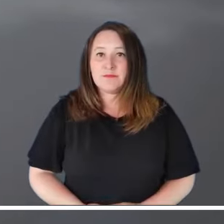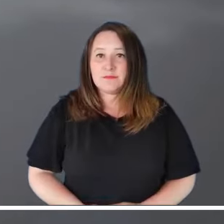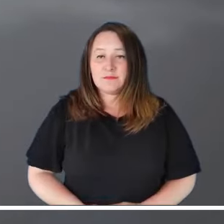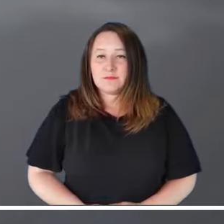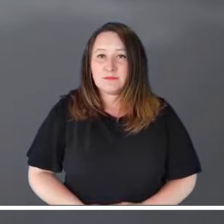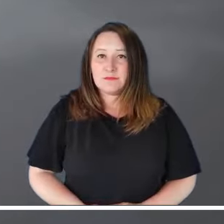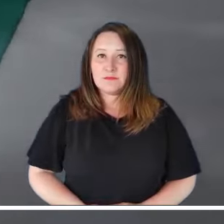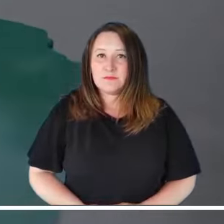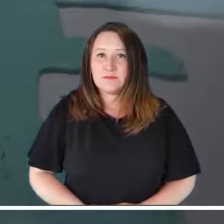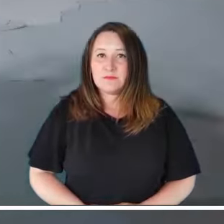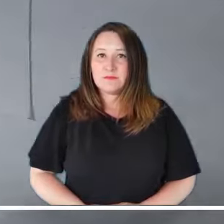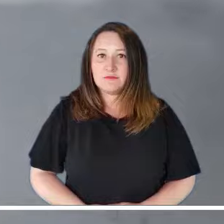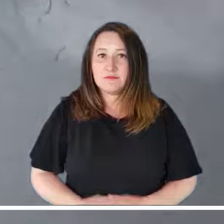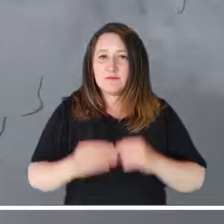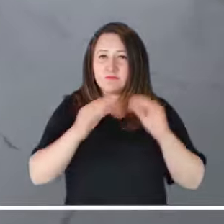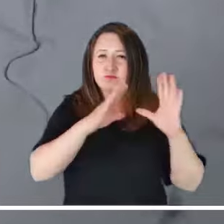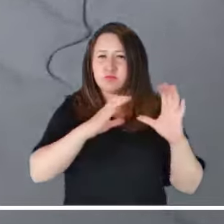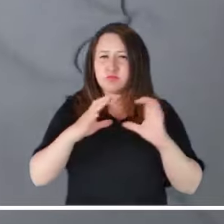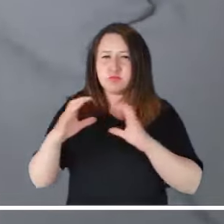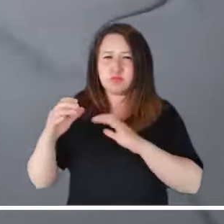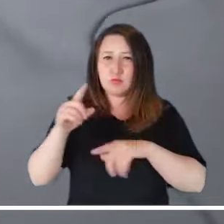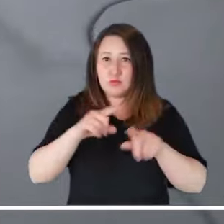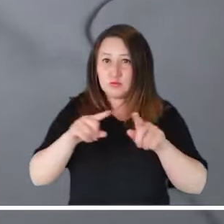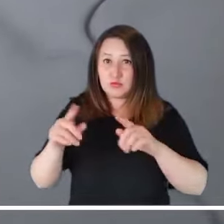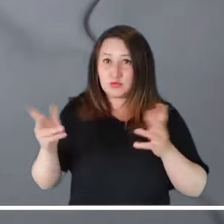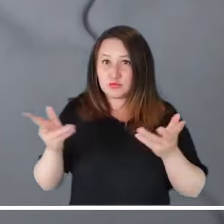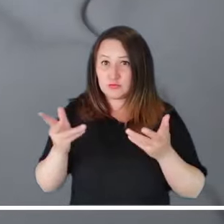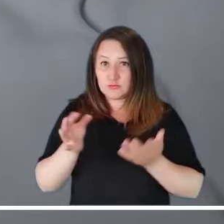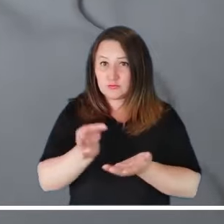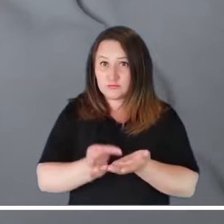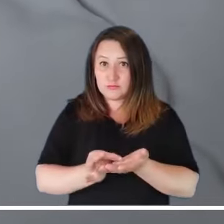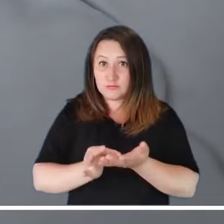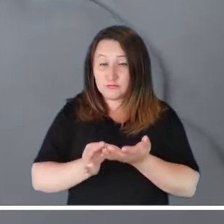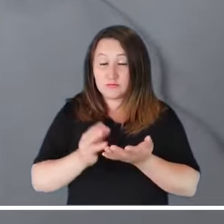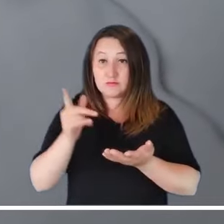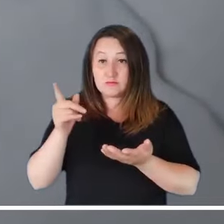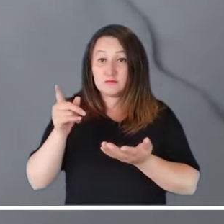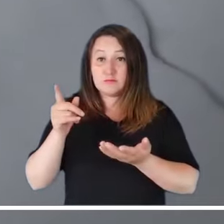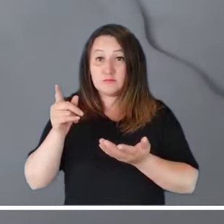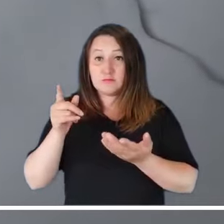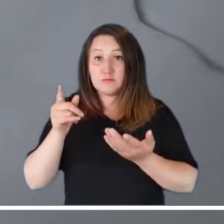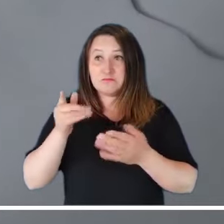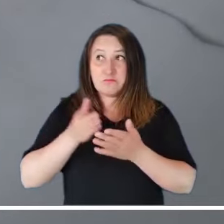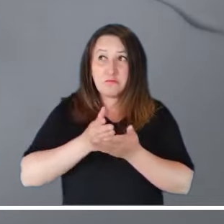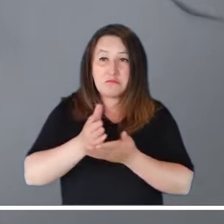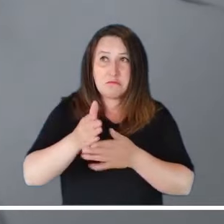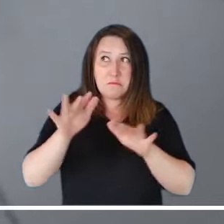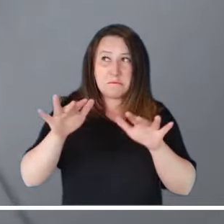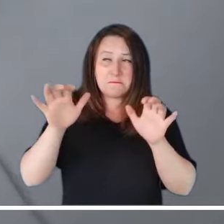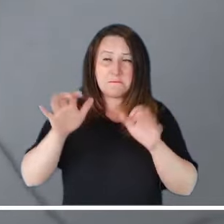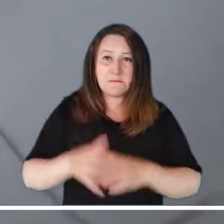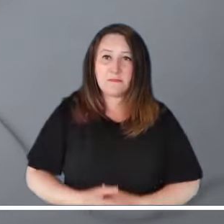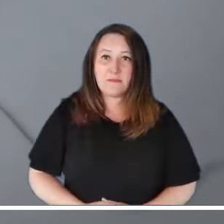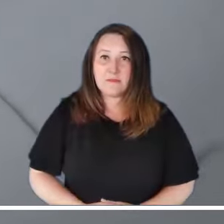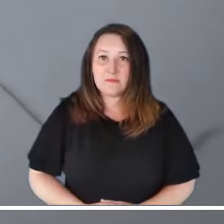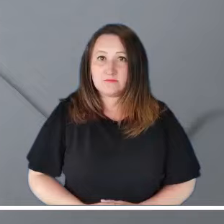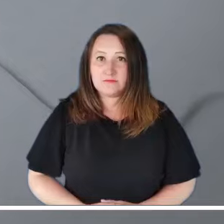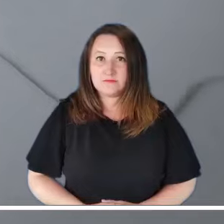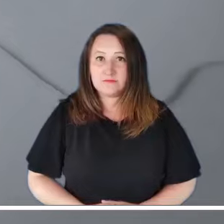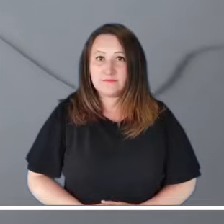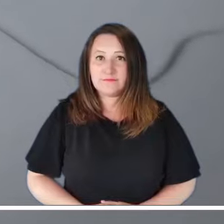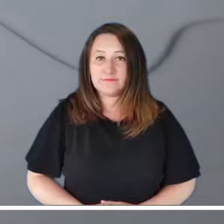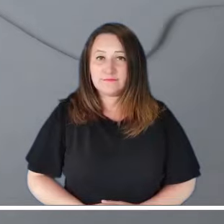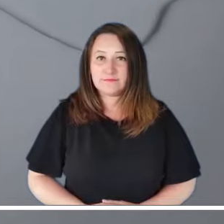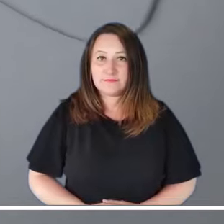pie de monte. La capital verá sus cielos cerrarse con la llegada de la noche, por lo que no se descartan lluvias en el